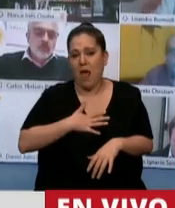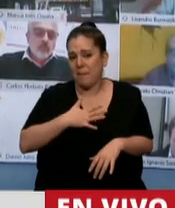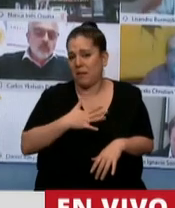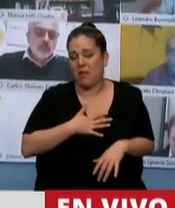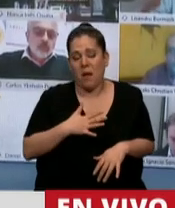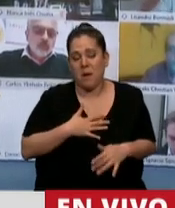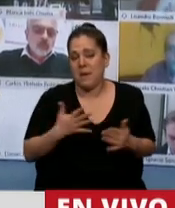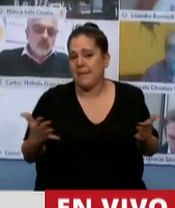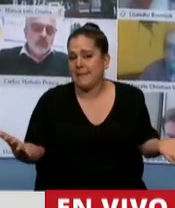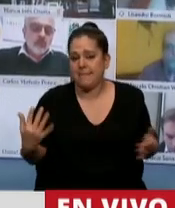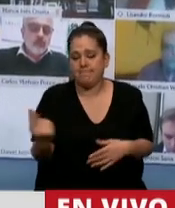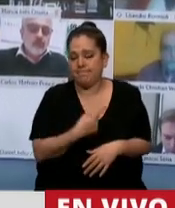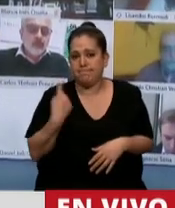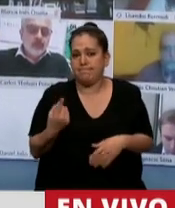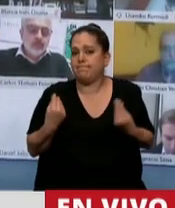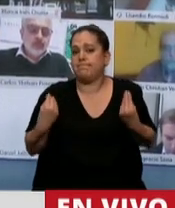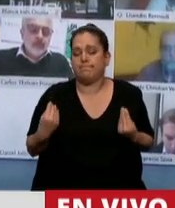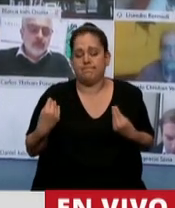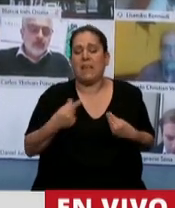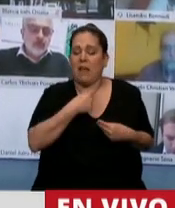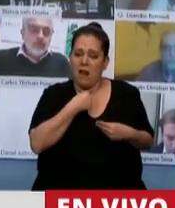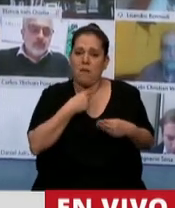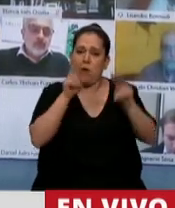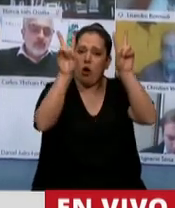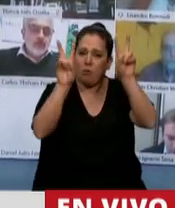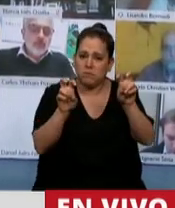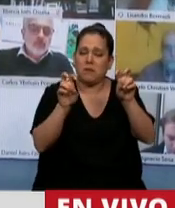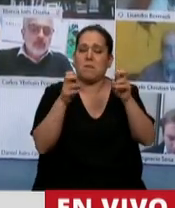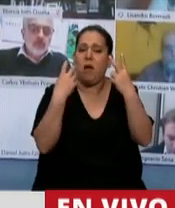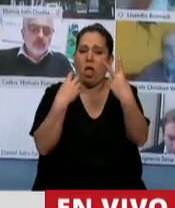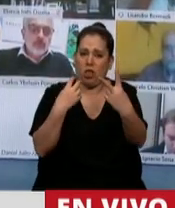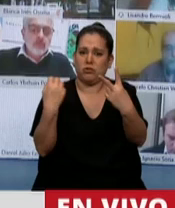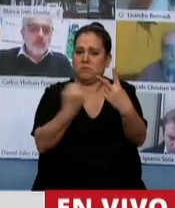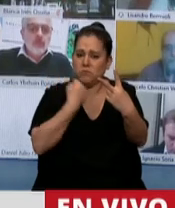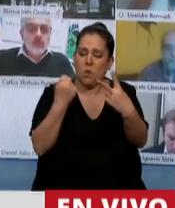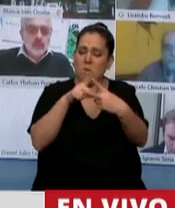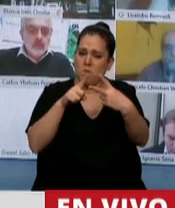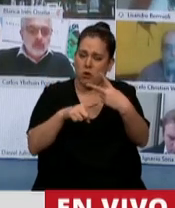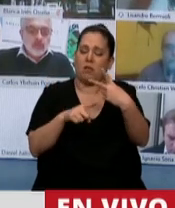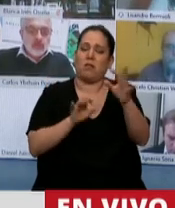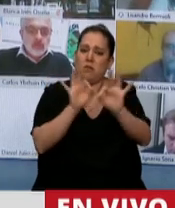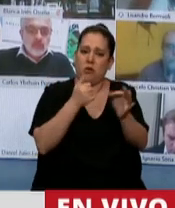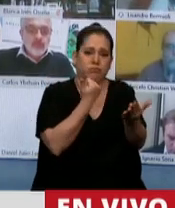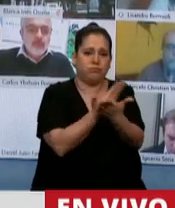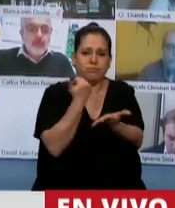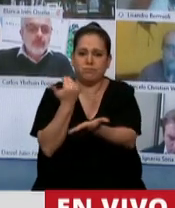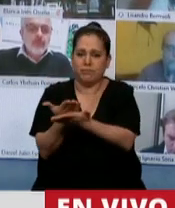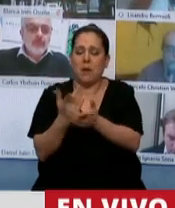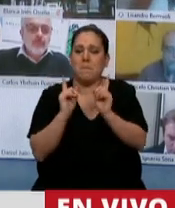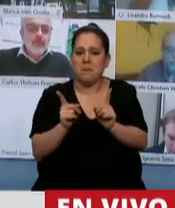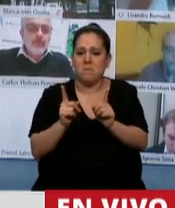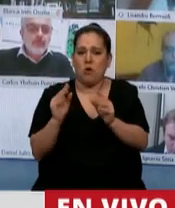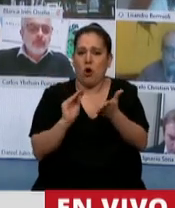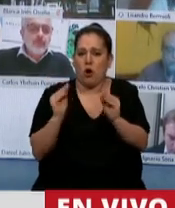Lamentablemente vinimos a tratar dos proyectos importantes y como lo dijeron mis compañeros anteriormente hemos